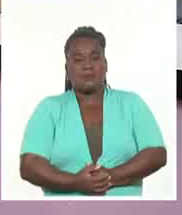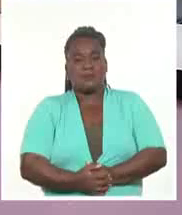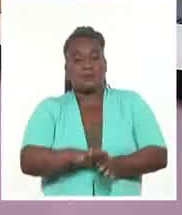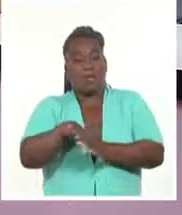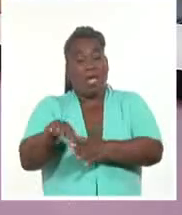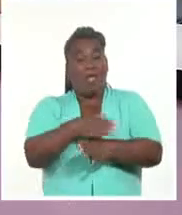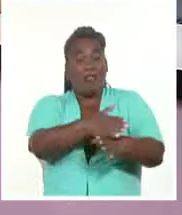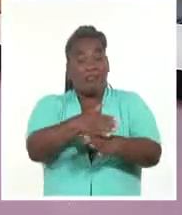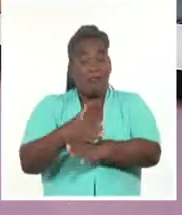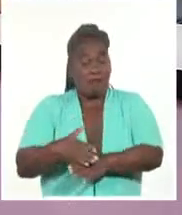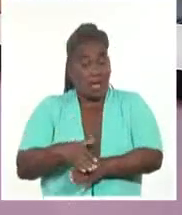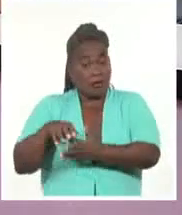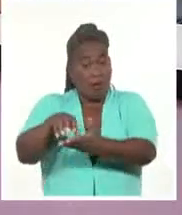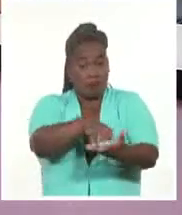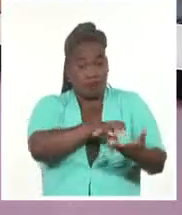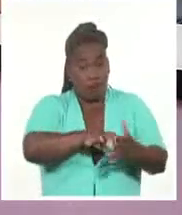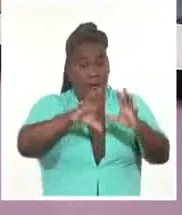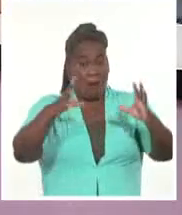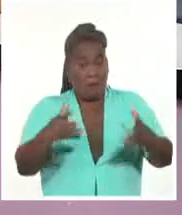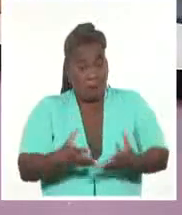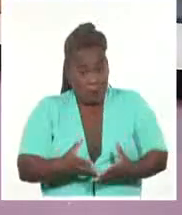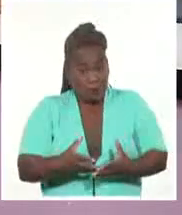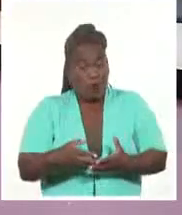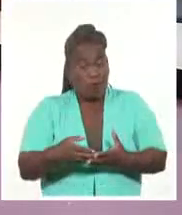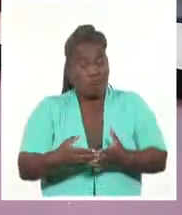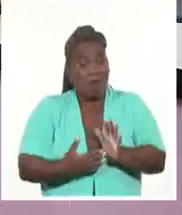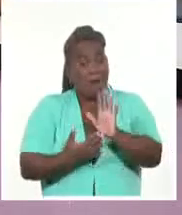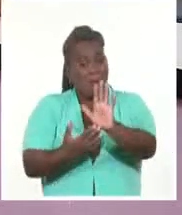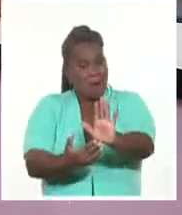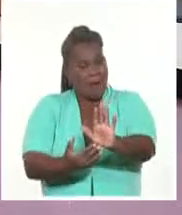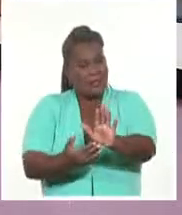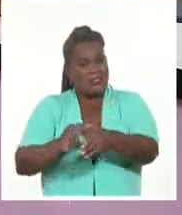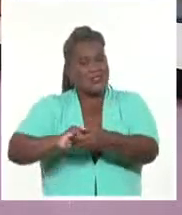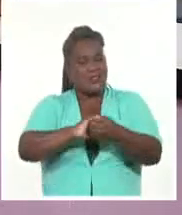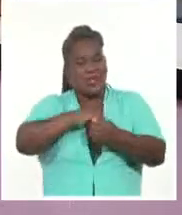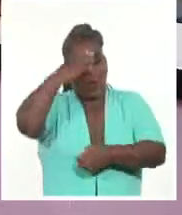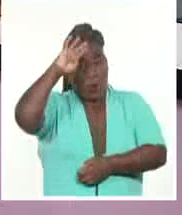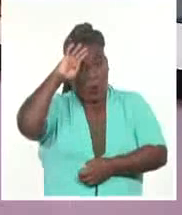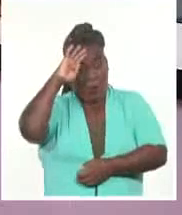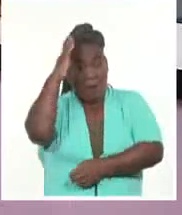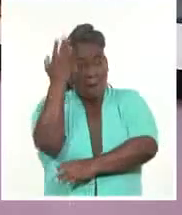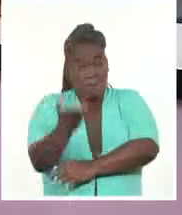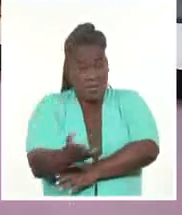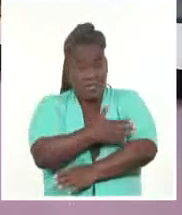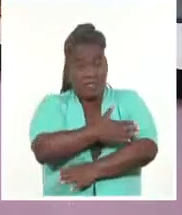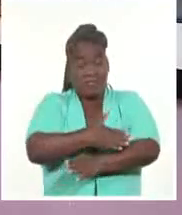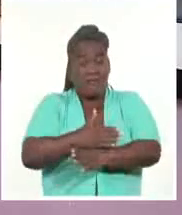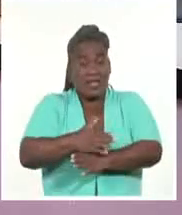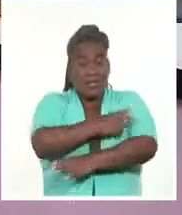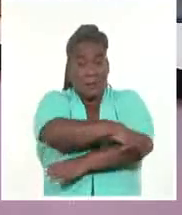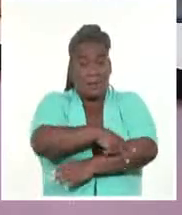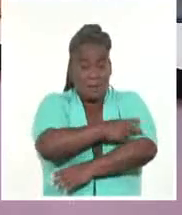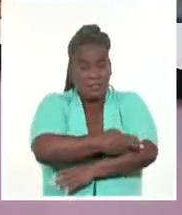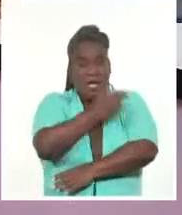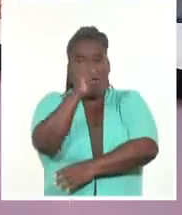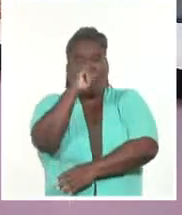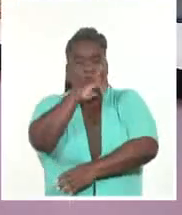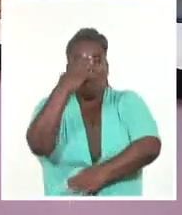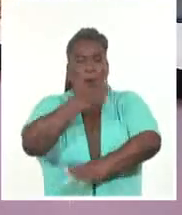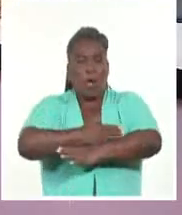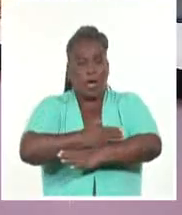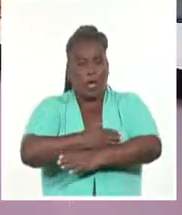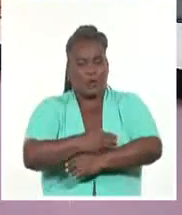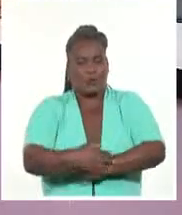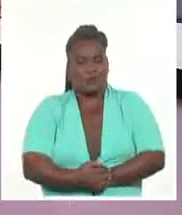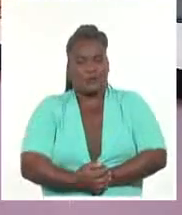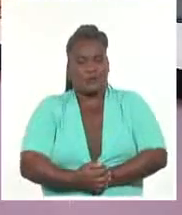En partes del mundo continúan las muestras de solidaridad con Cuba que piden el fin del bloqueo y que apoyan con el envío de insumos médicos a la mayor de